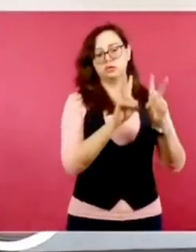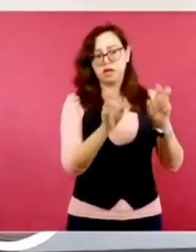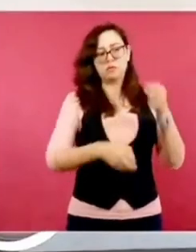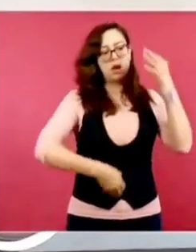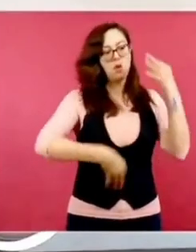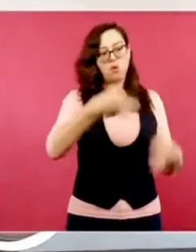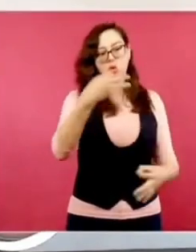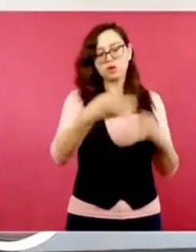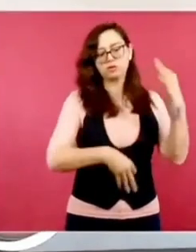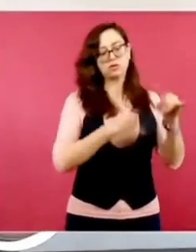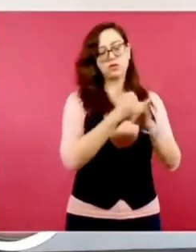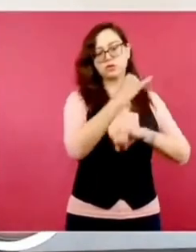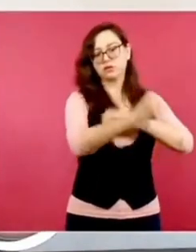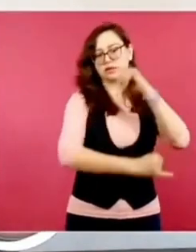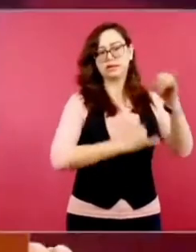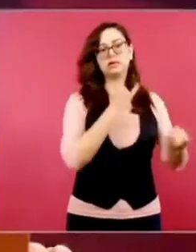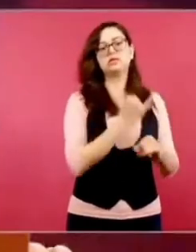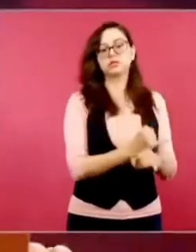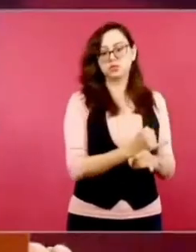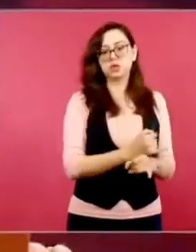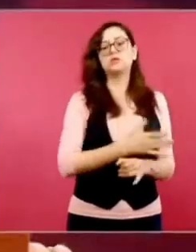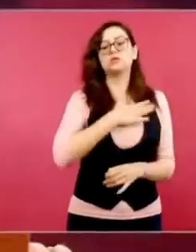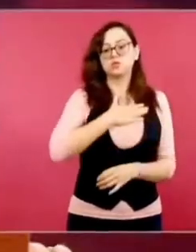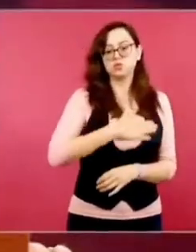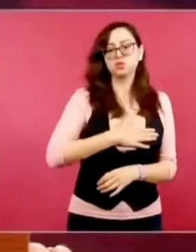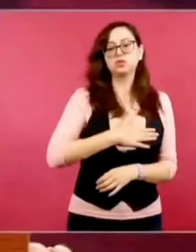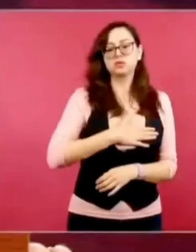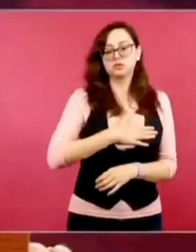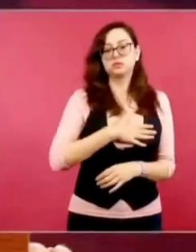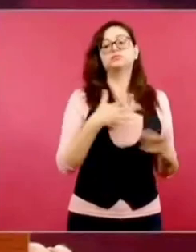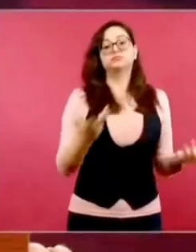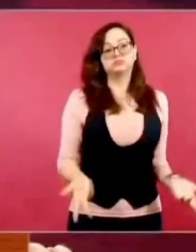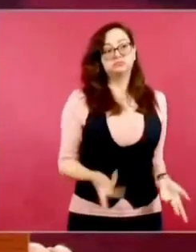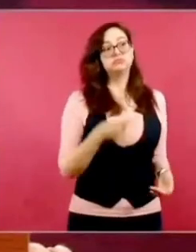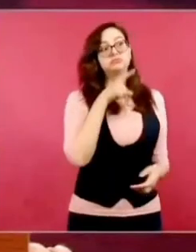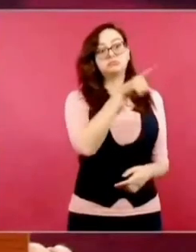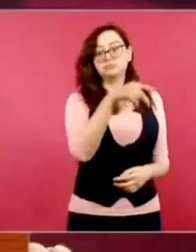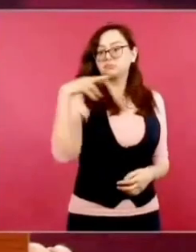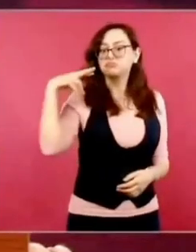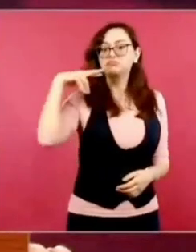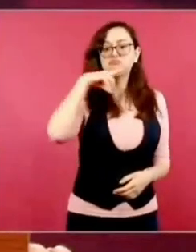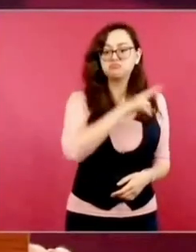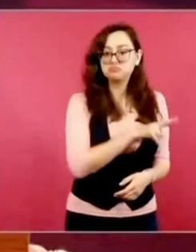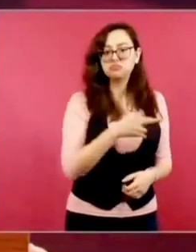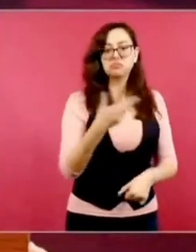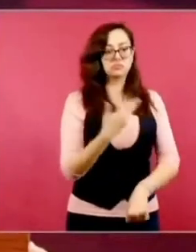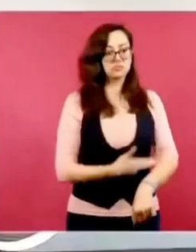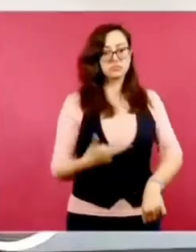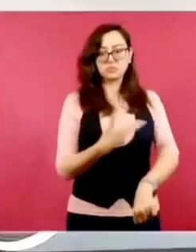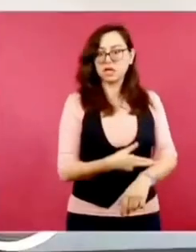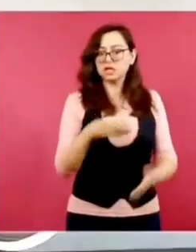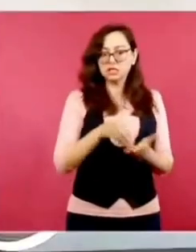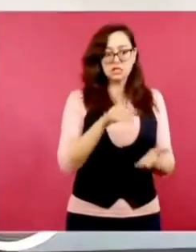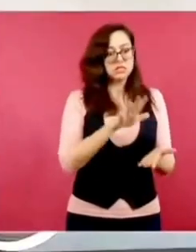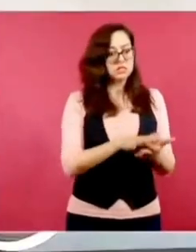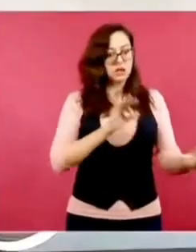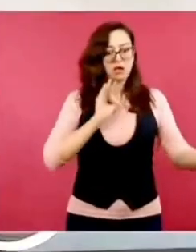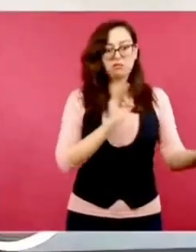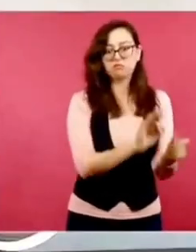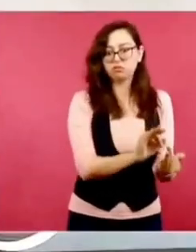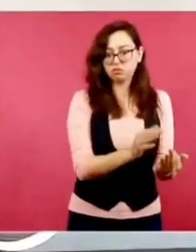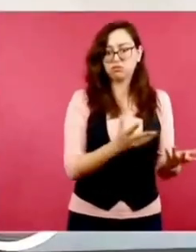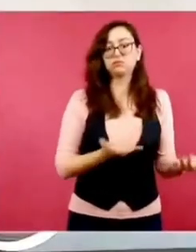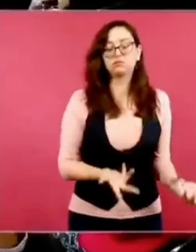ante la Corte Internacional de Justicia, que debo decir que nos han atendido muy rápidamente y nos han dado la audiencia inmediatamente.